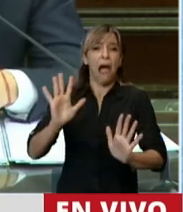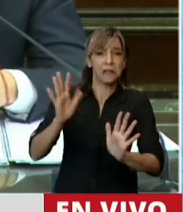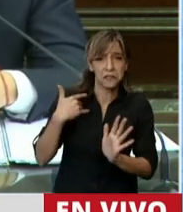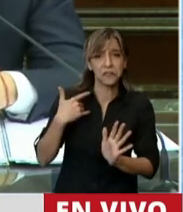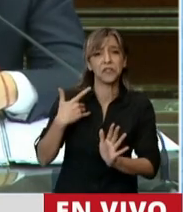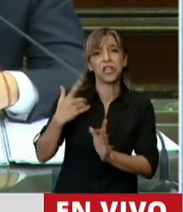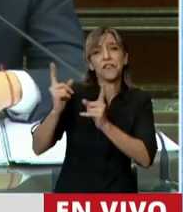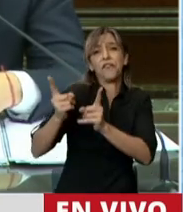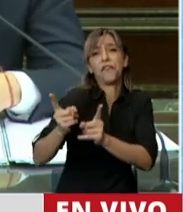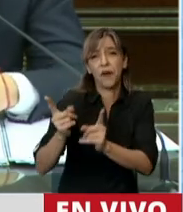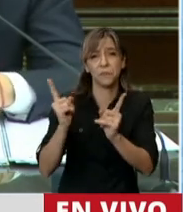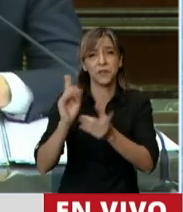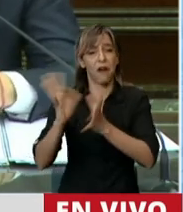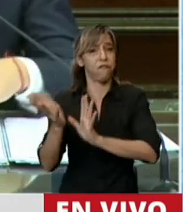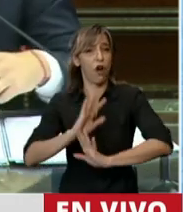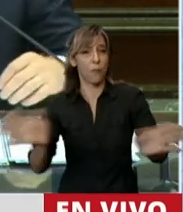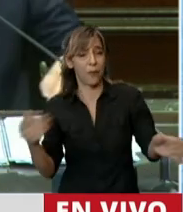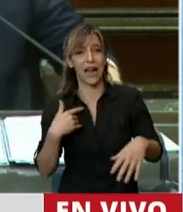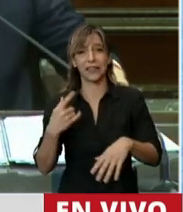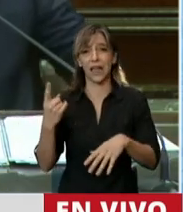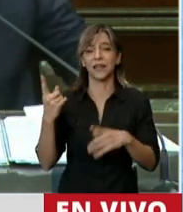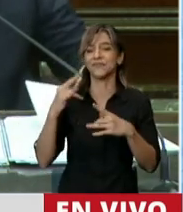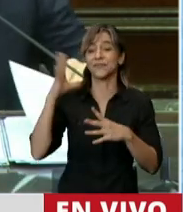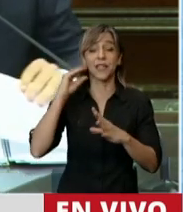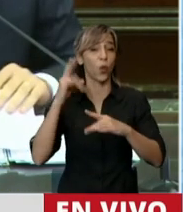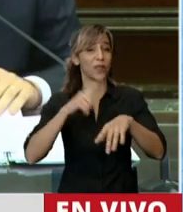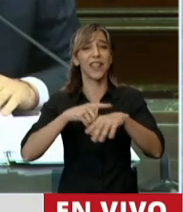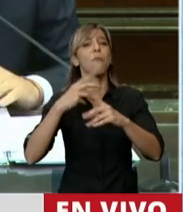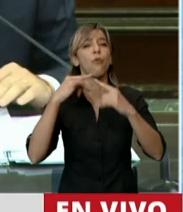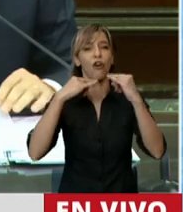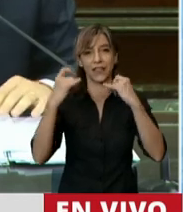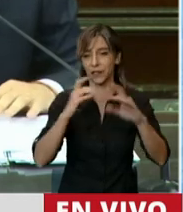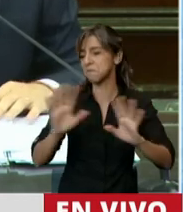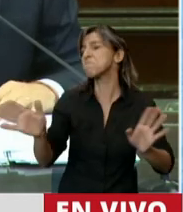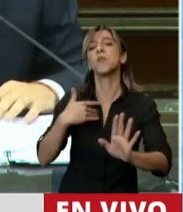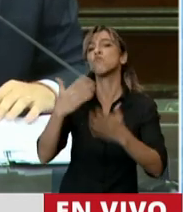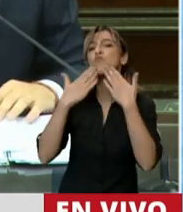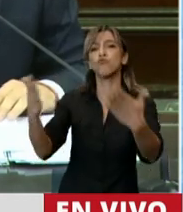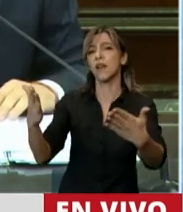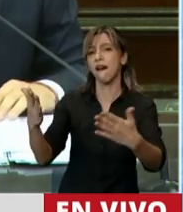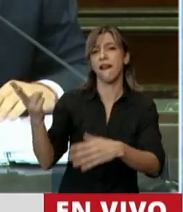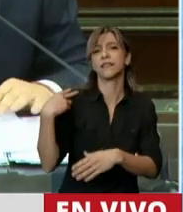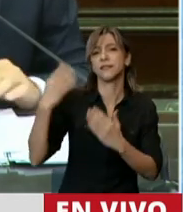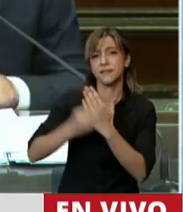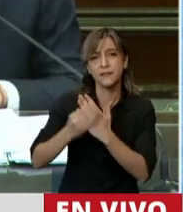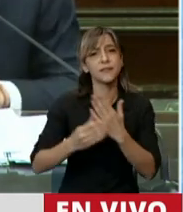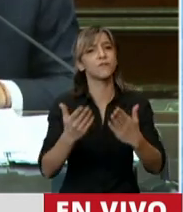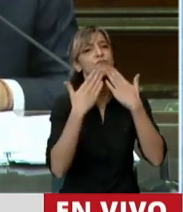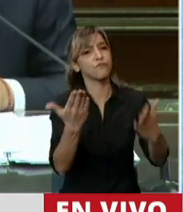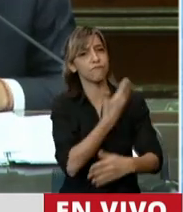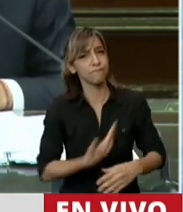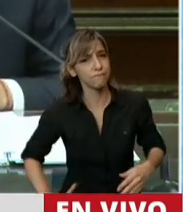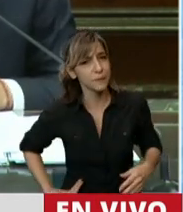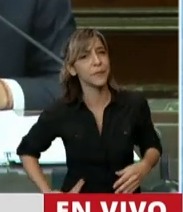nuestra patria, pues que queden en el espacio. Muchas gracias, Jefe de Gabinete. Muchas gracias, Presidente de la Nación.